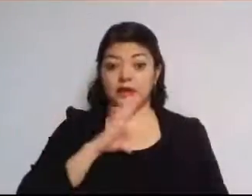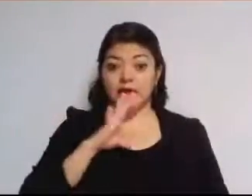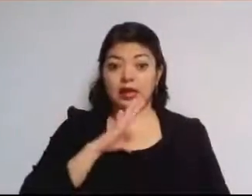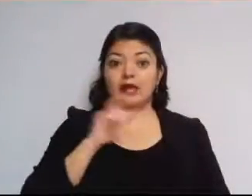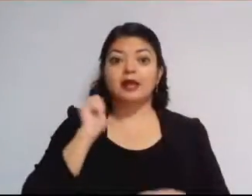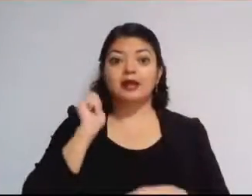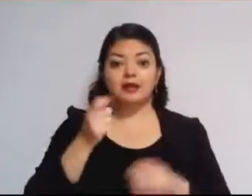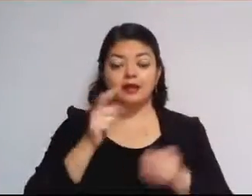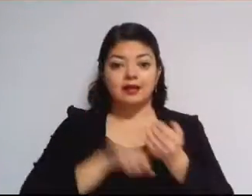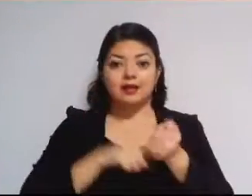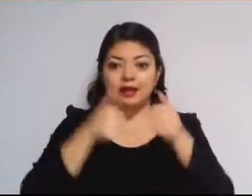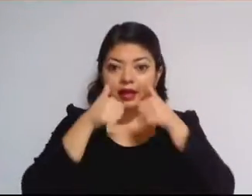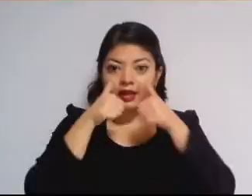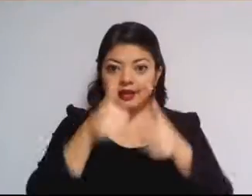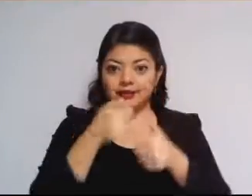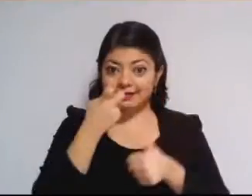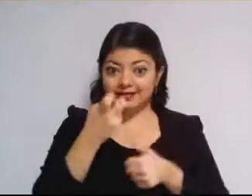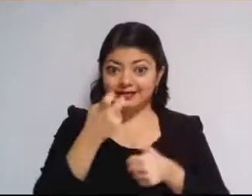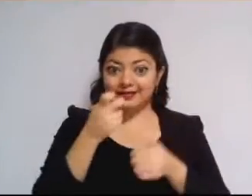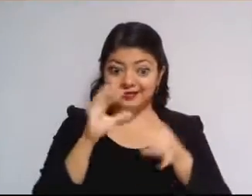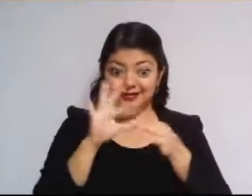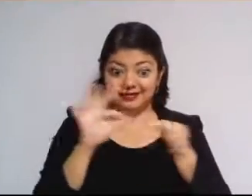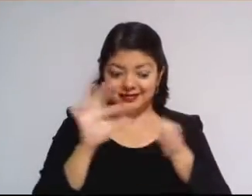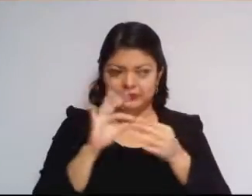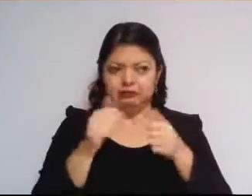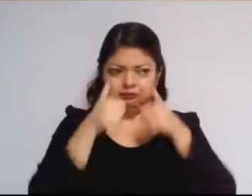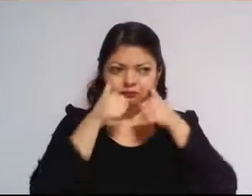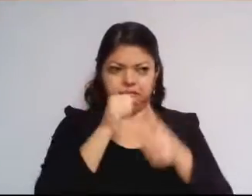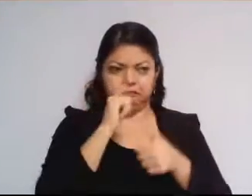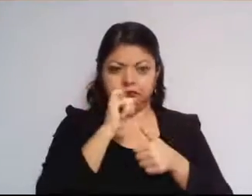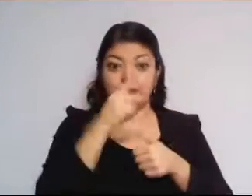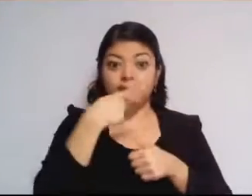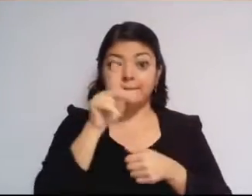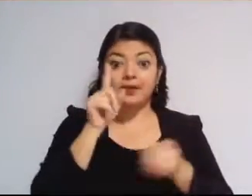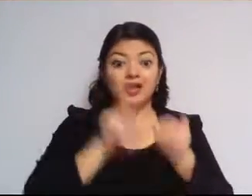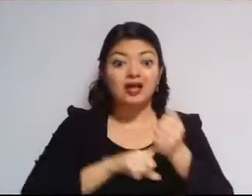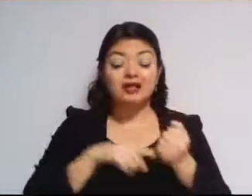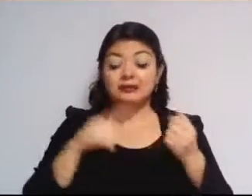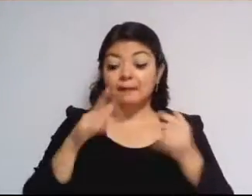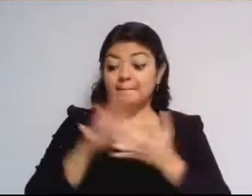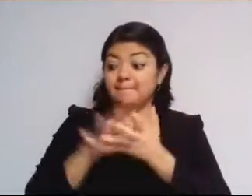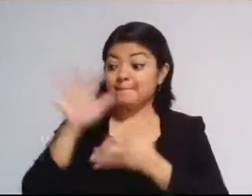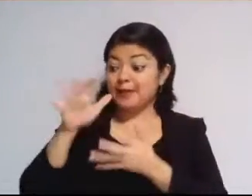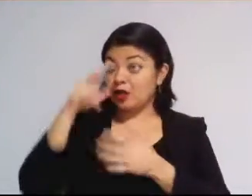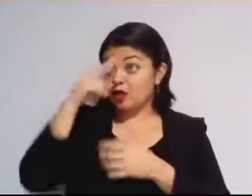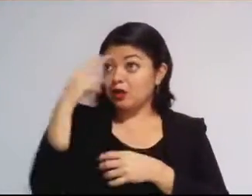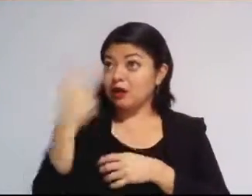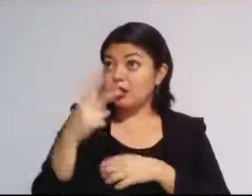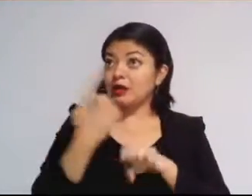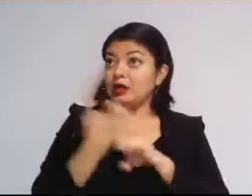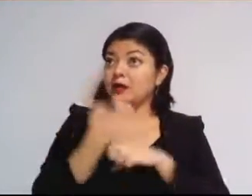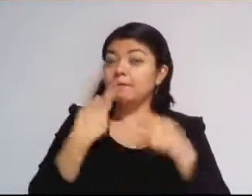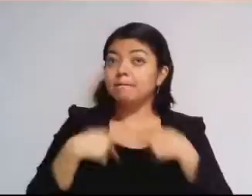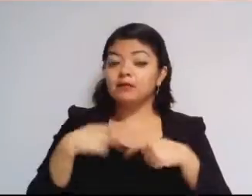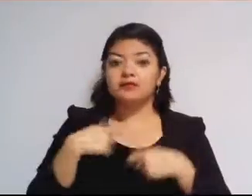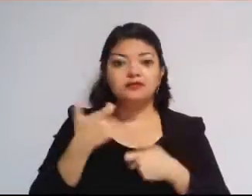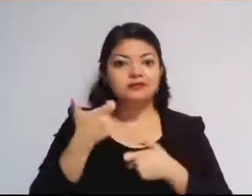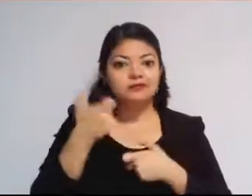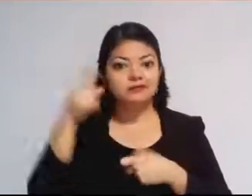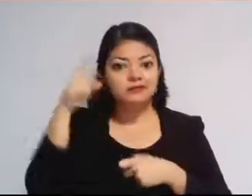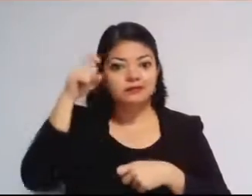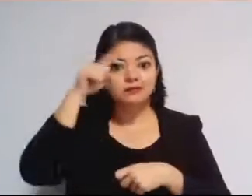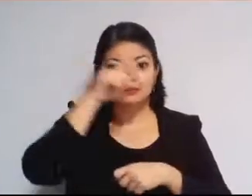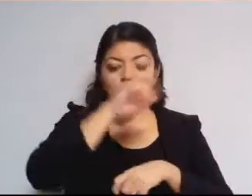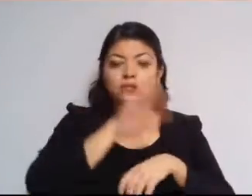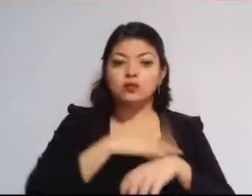manera directa este padecimiento, resulta por demás fuera del alcance de la mayoría de los mexiquenses, por diversos factores que van